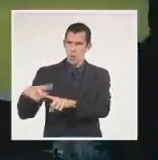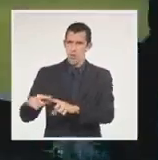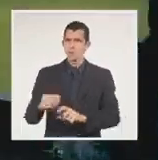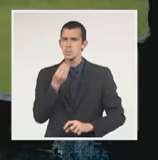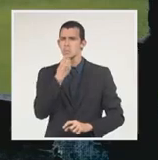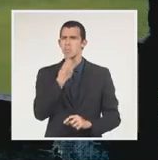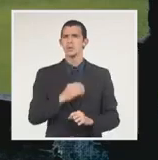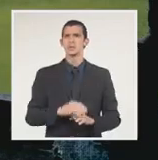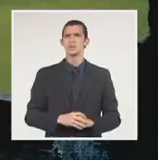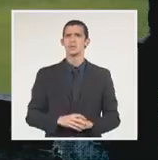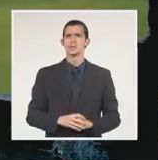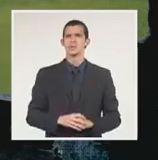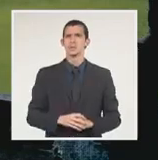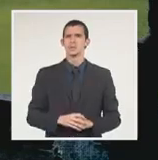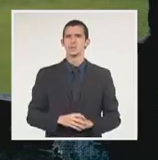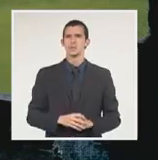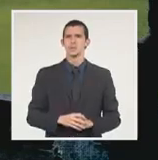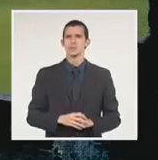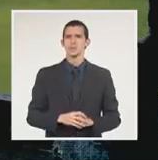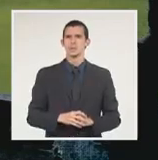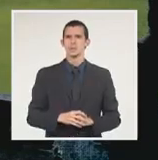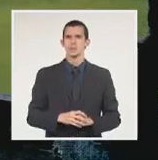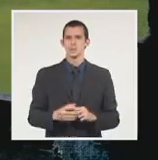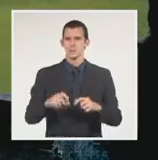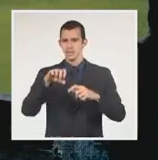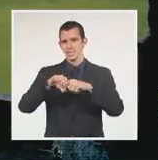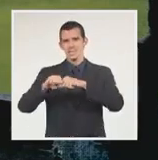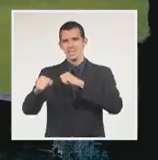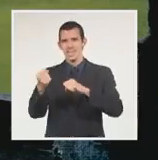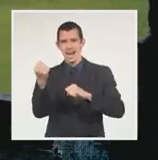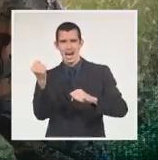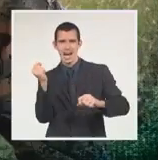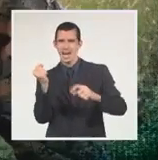había diferentes tipos de granadas, que no sé cómo son,